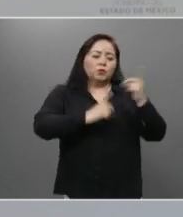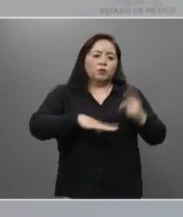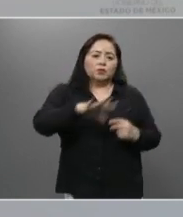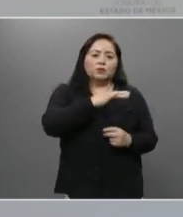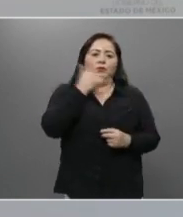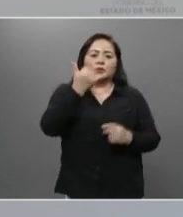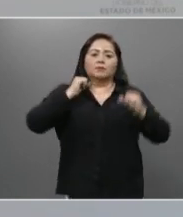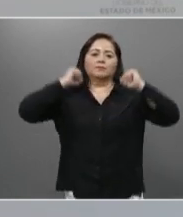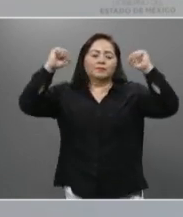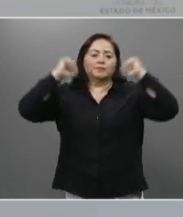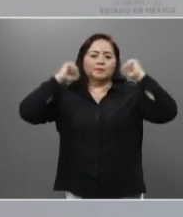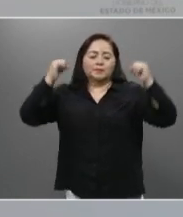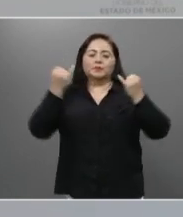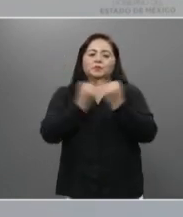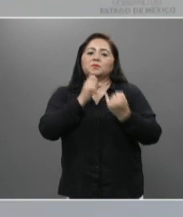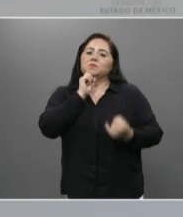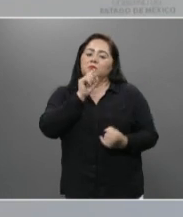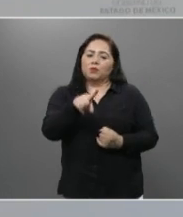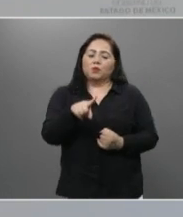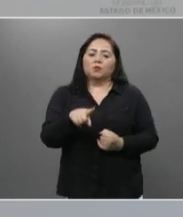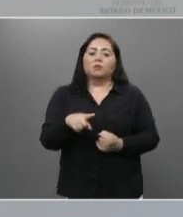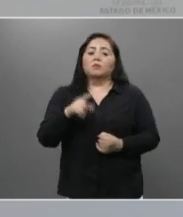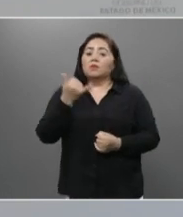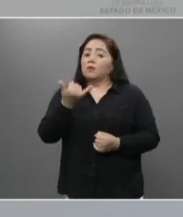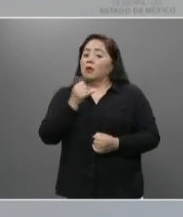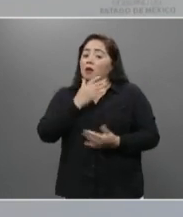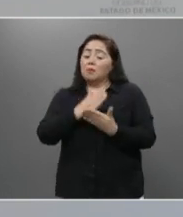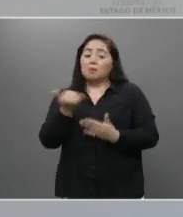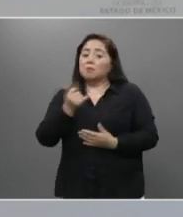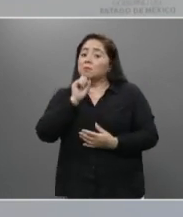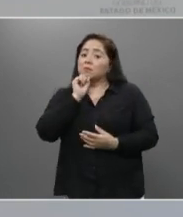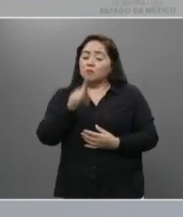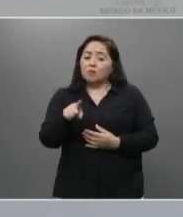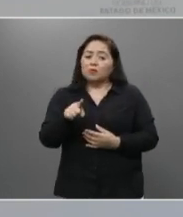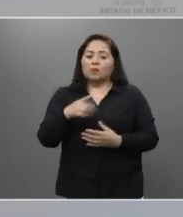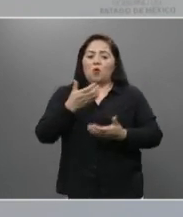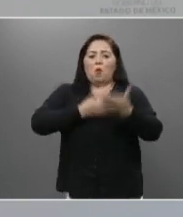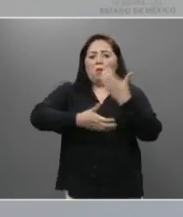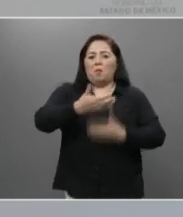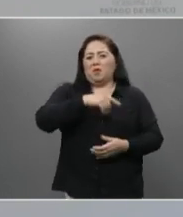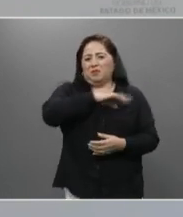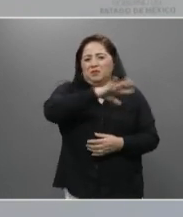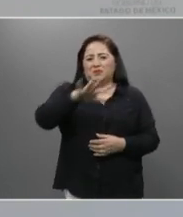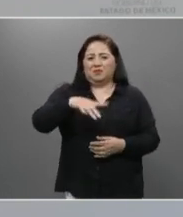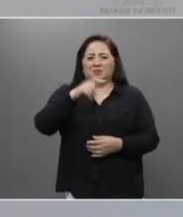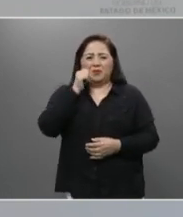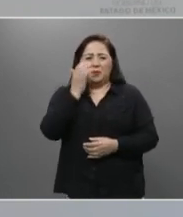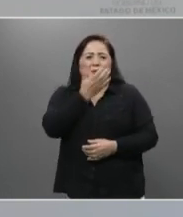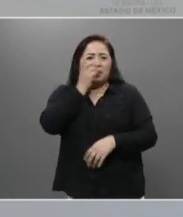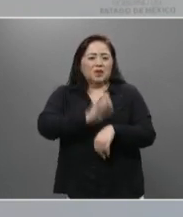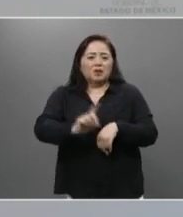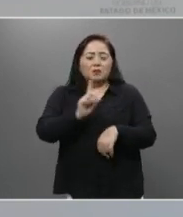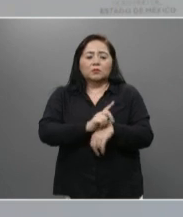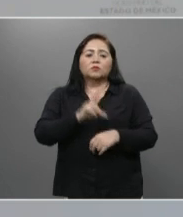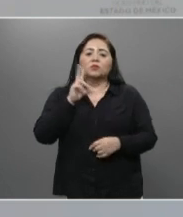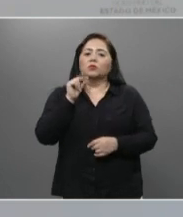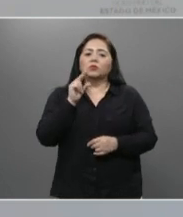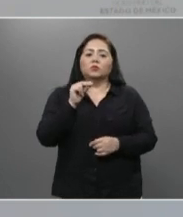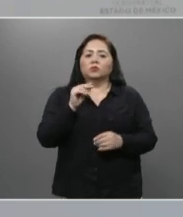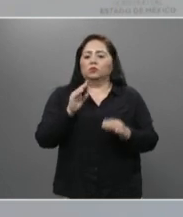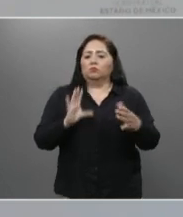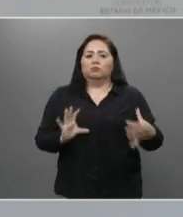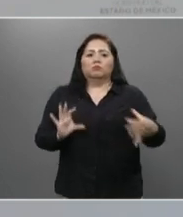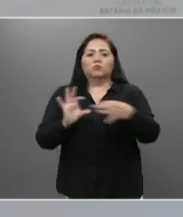y gimnasios. Del mismo modo, los comercios cuyas actividades no están